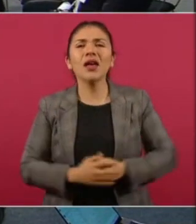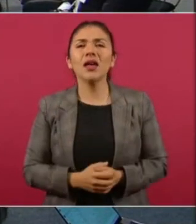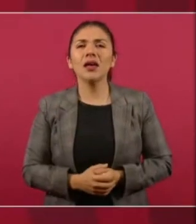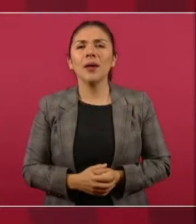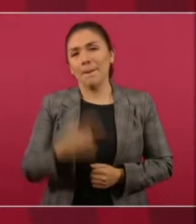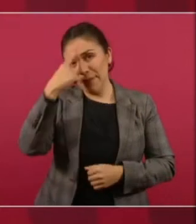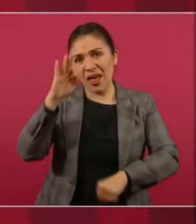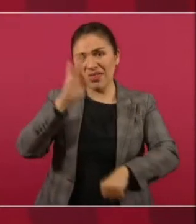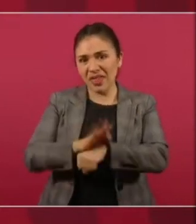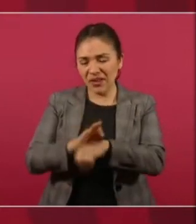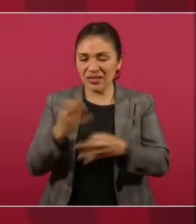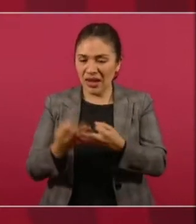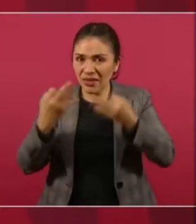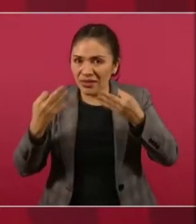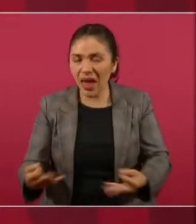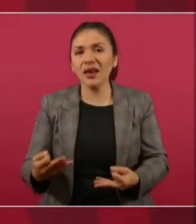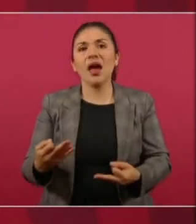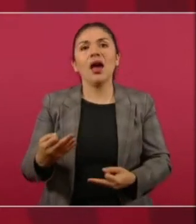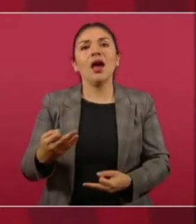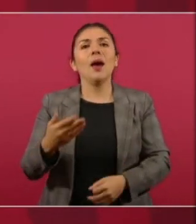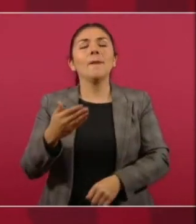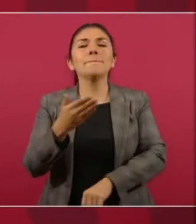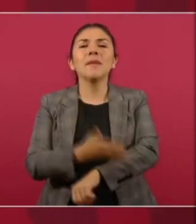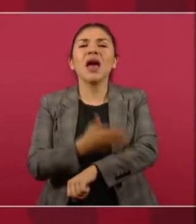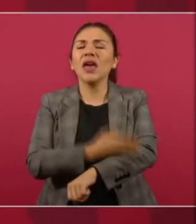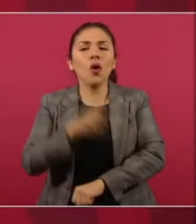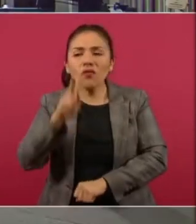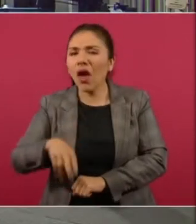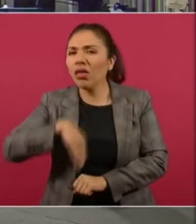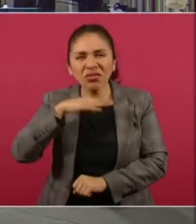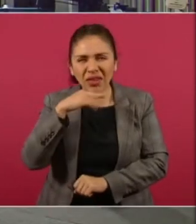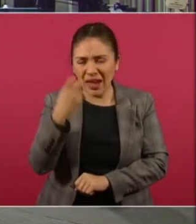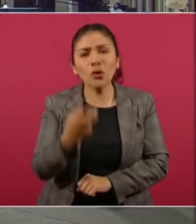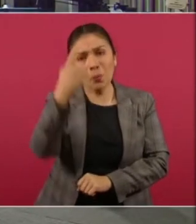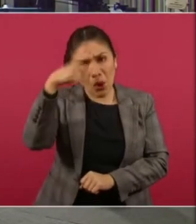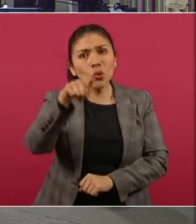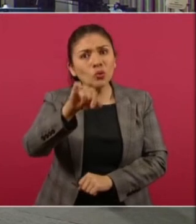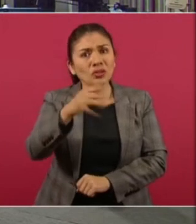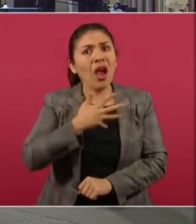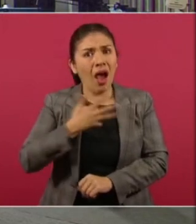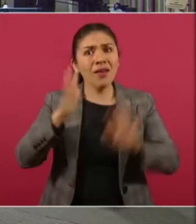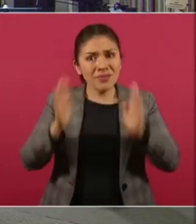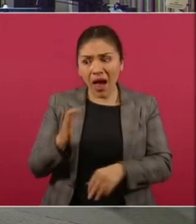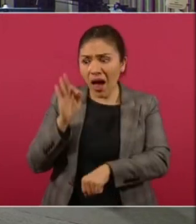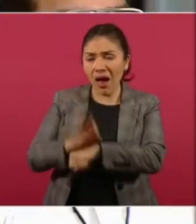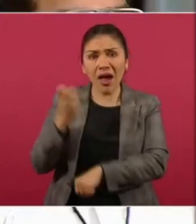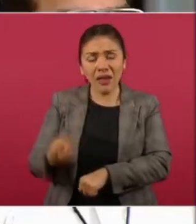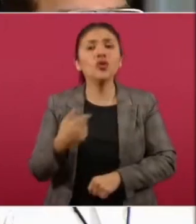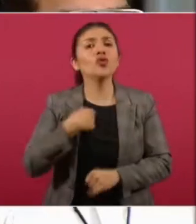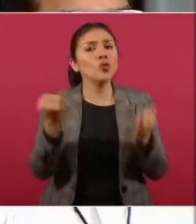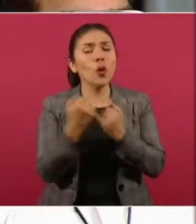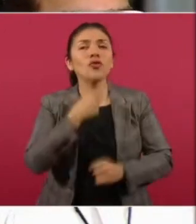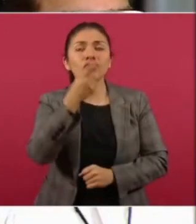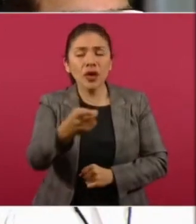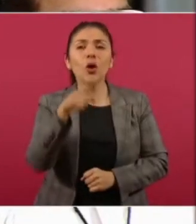la defensa de la tierra, que Madero no se dio cuenta, pero usted sí, presidente, y eso depende de usted. También le solicité,